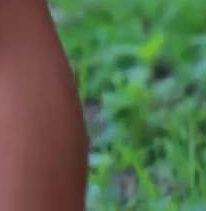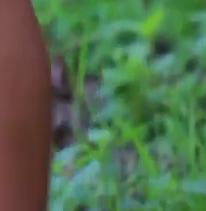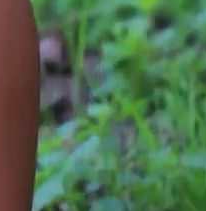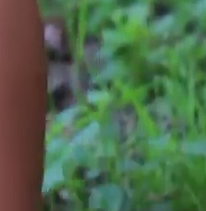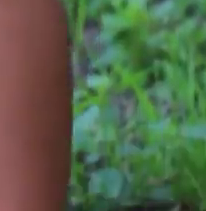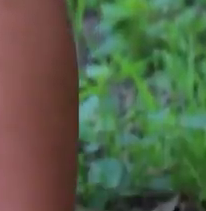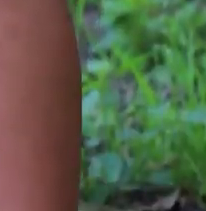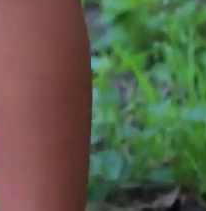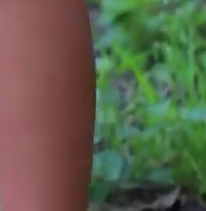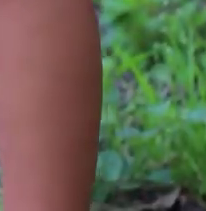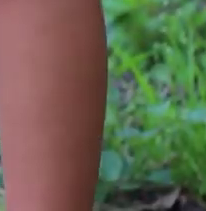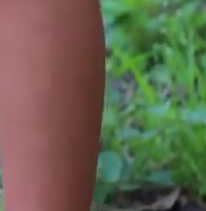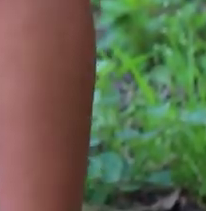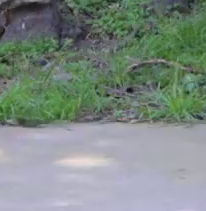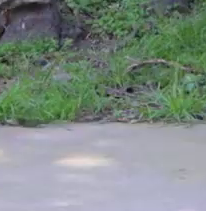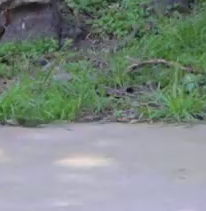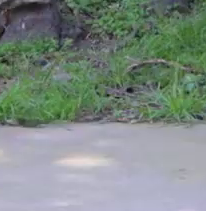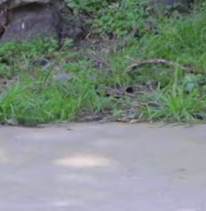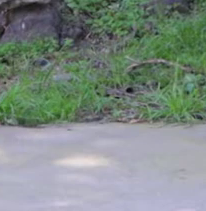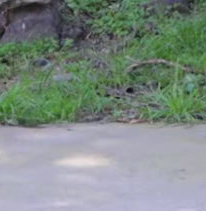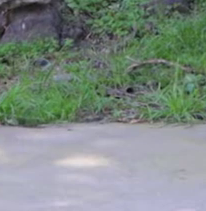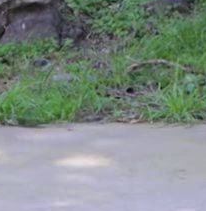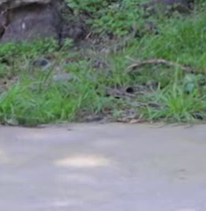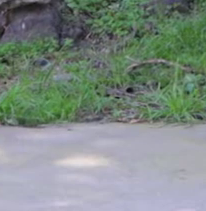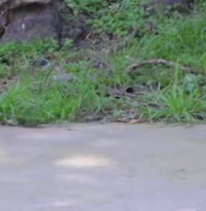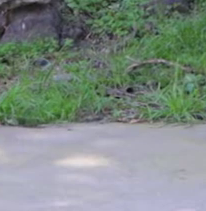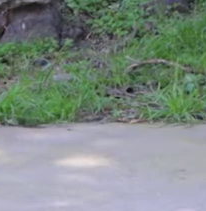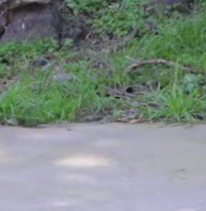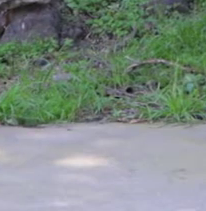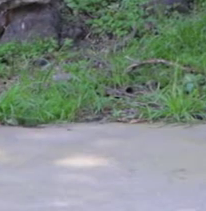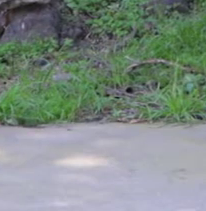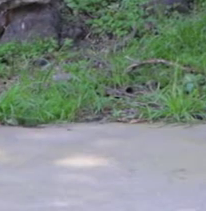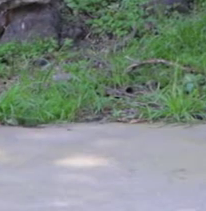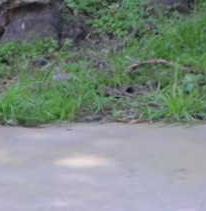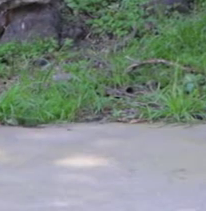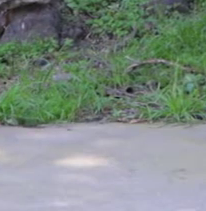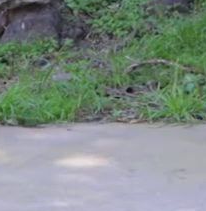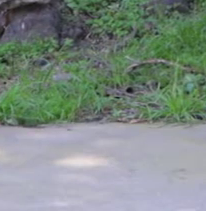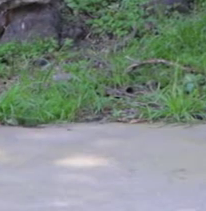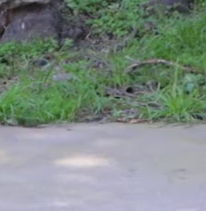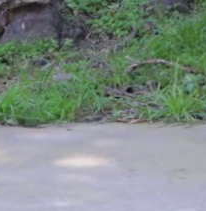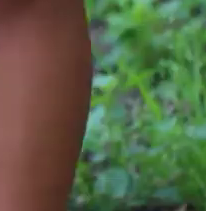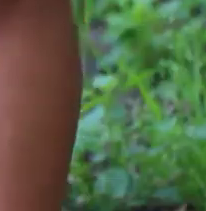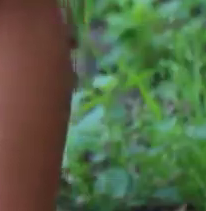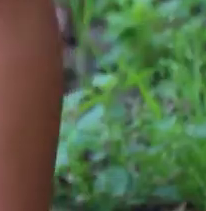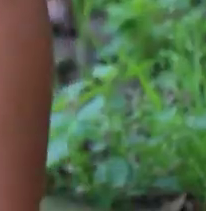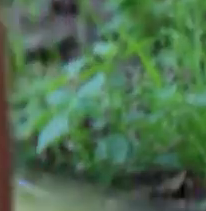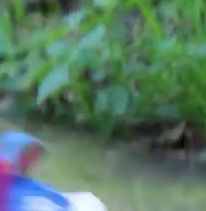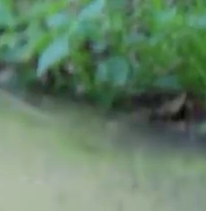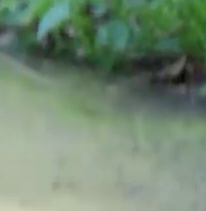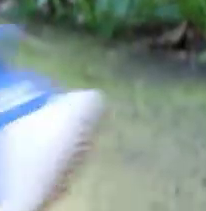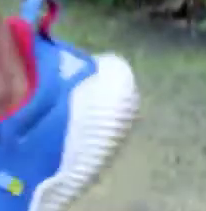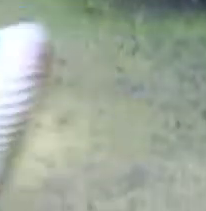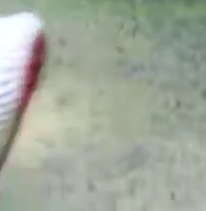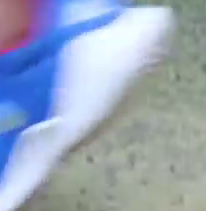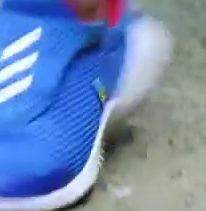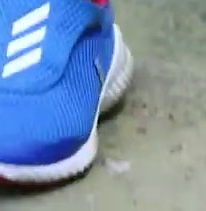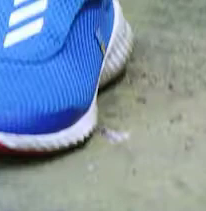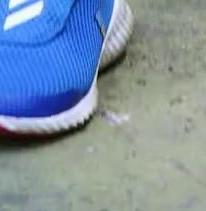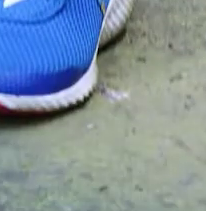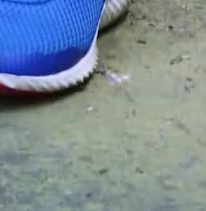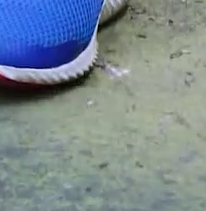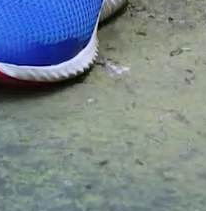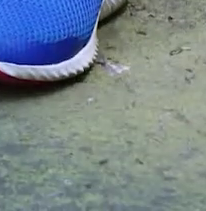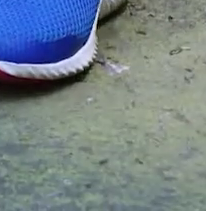nuevamente. Bien. Exacto. Paramos descansamos respiramos acuérdense de